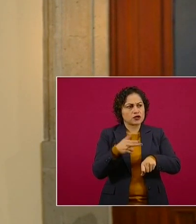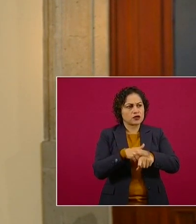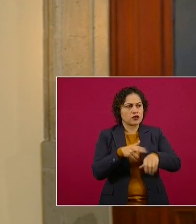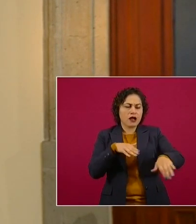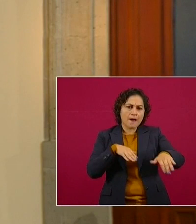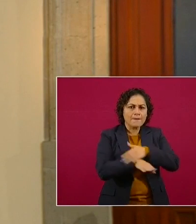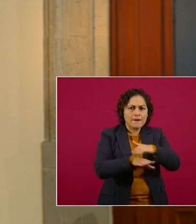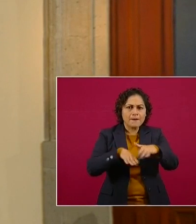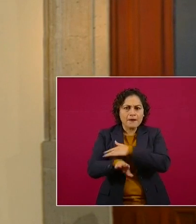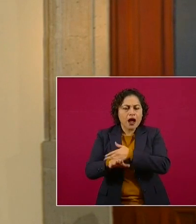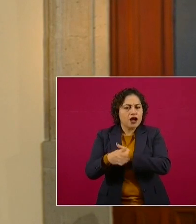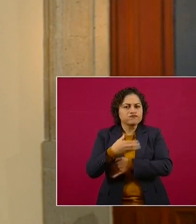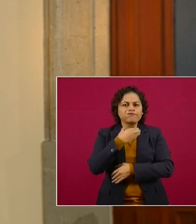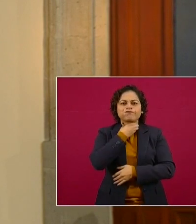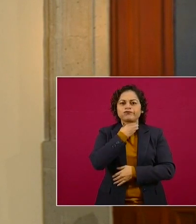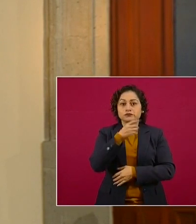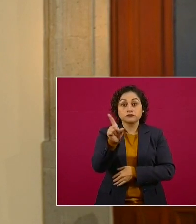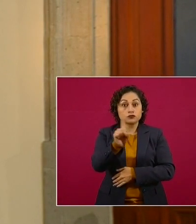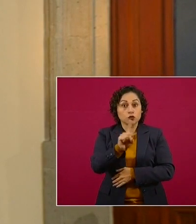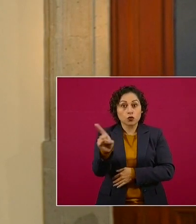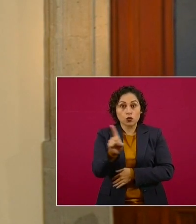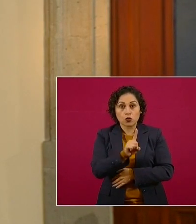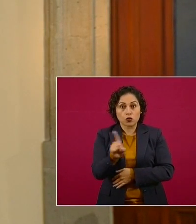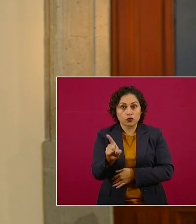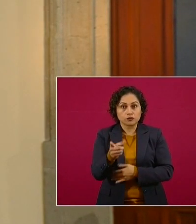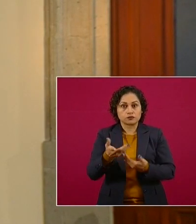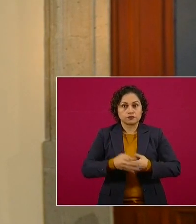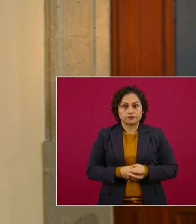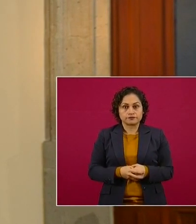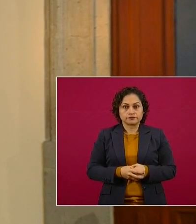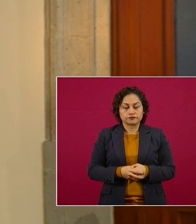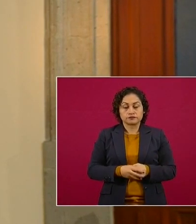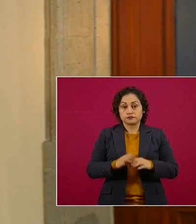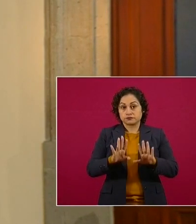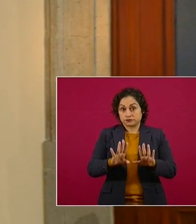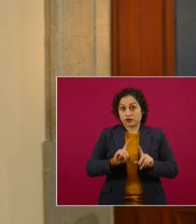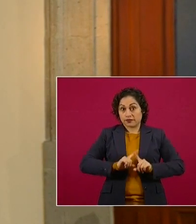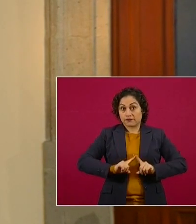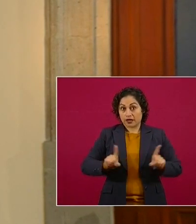como sucedió en otros países.